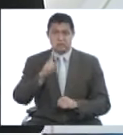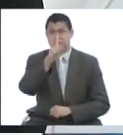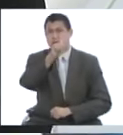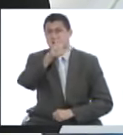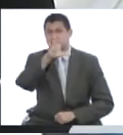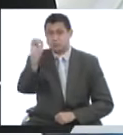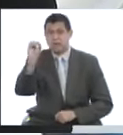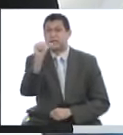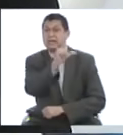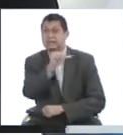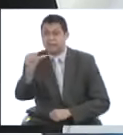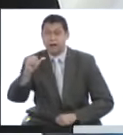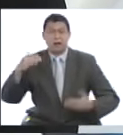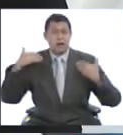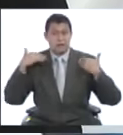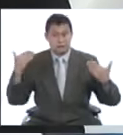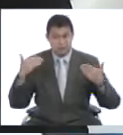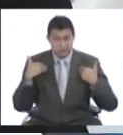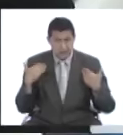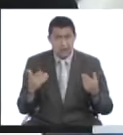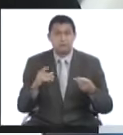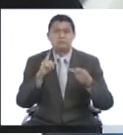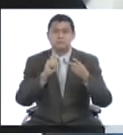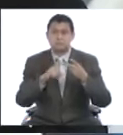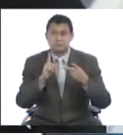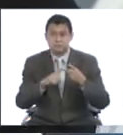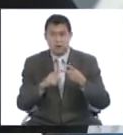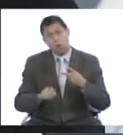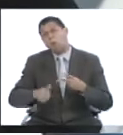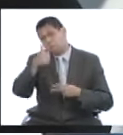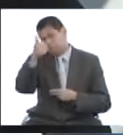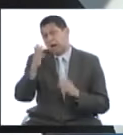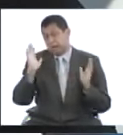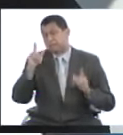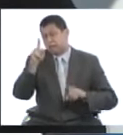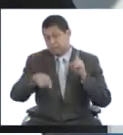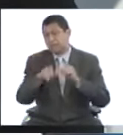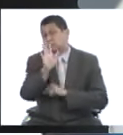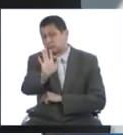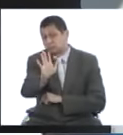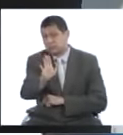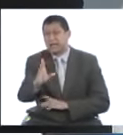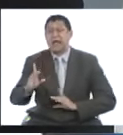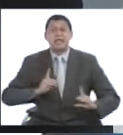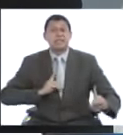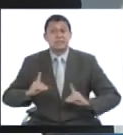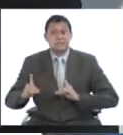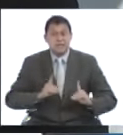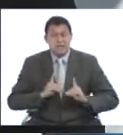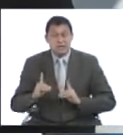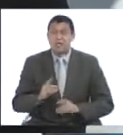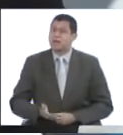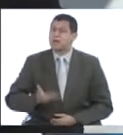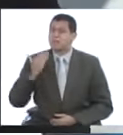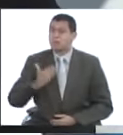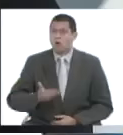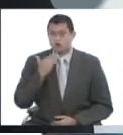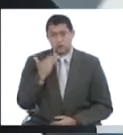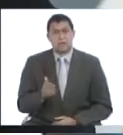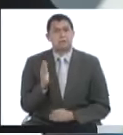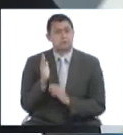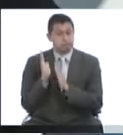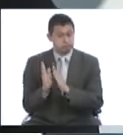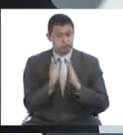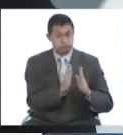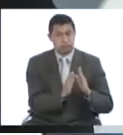minutos semanales que se recomiendan, dependiendo, y si es posible más, dependiendo de su condición física, y la dieta que coma de manera regular,